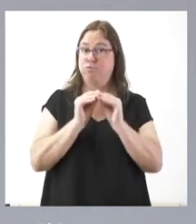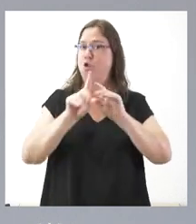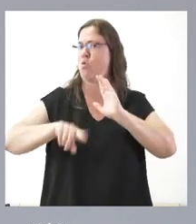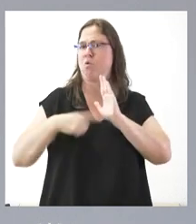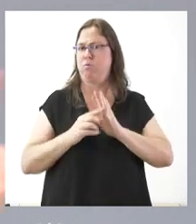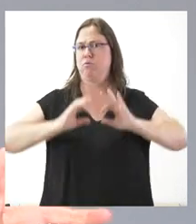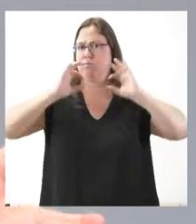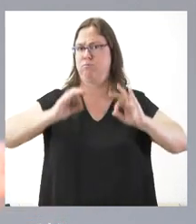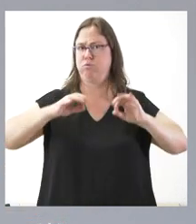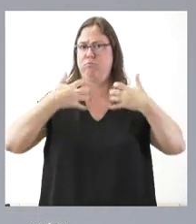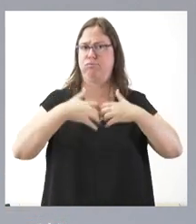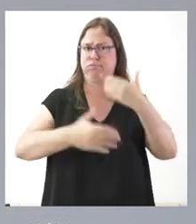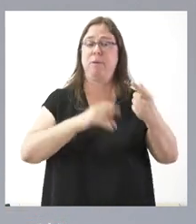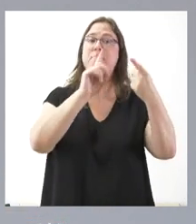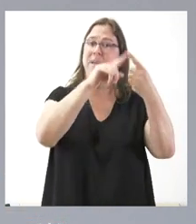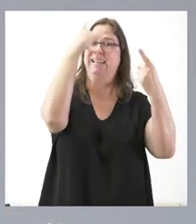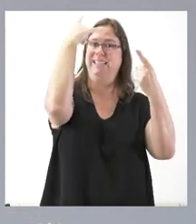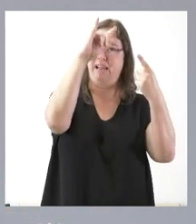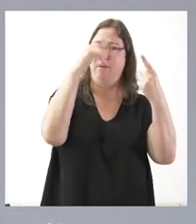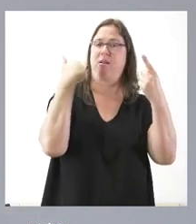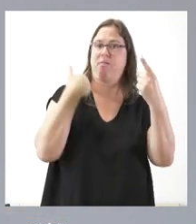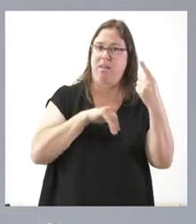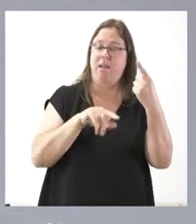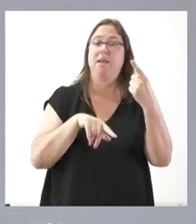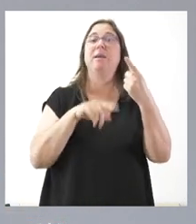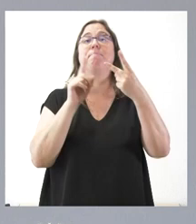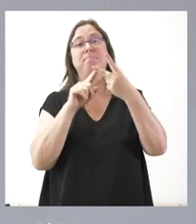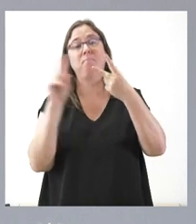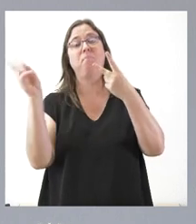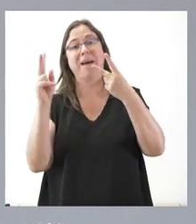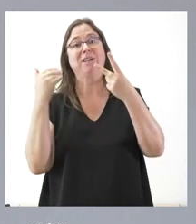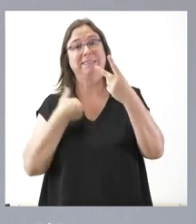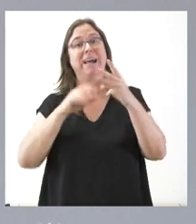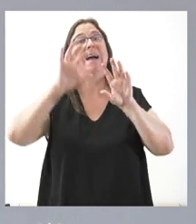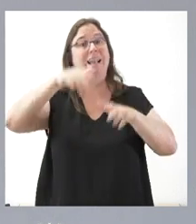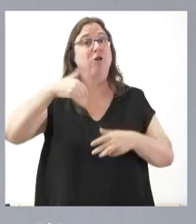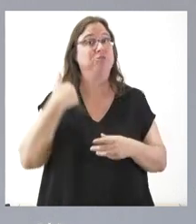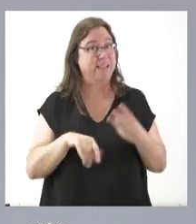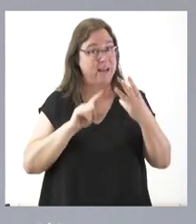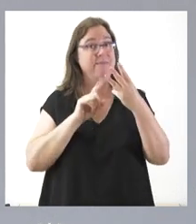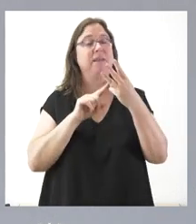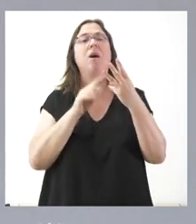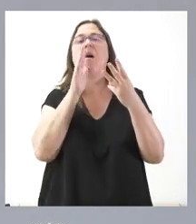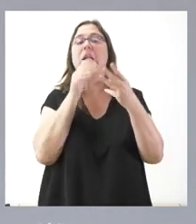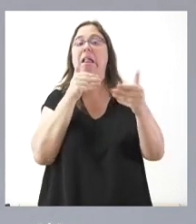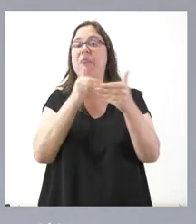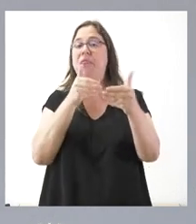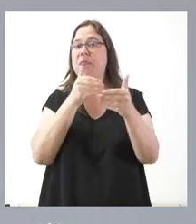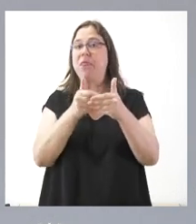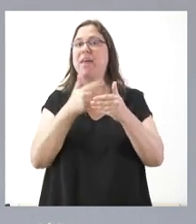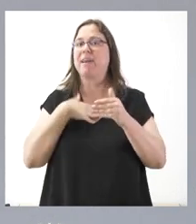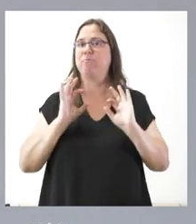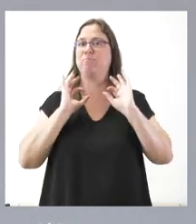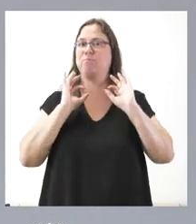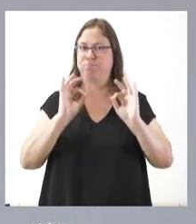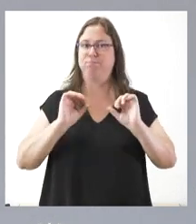el de Salamanca, que fue el primero, junto con el de Valladolid y el de León. Y en el plazo de tiempo más breve posible estaremos